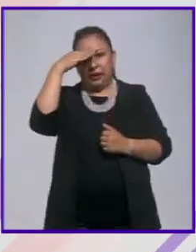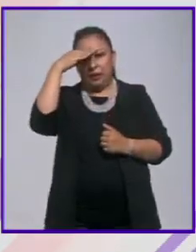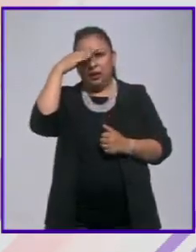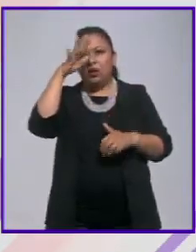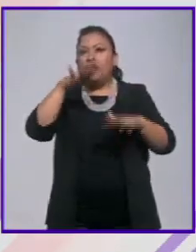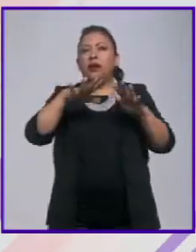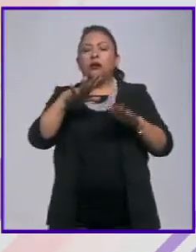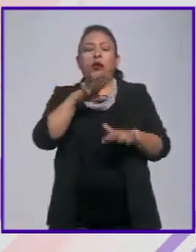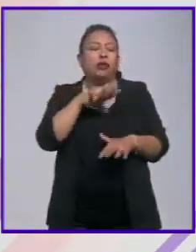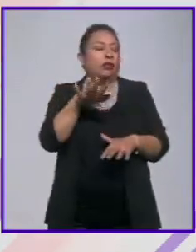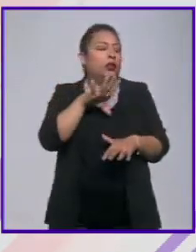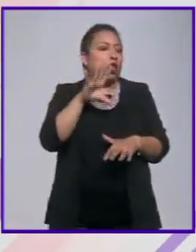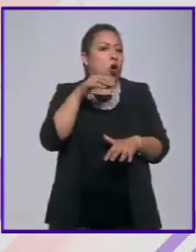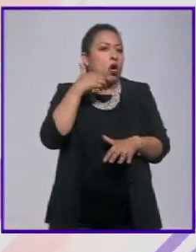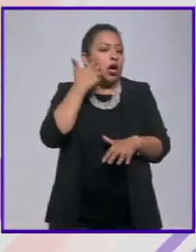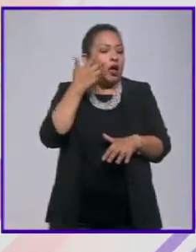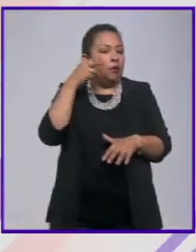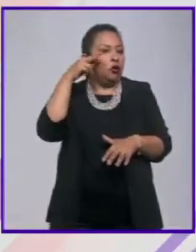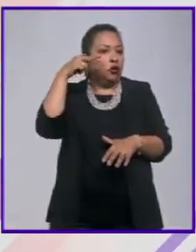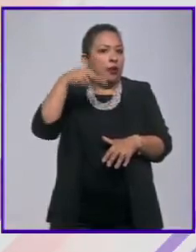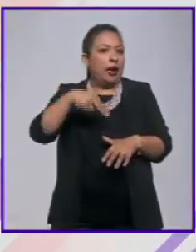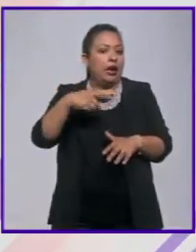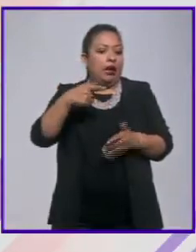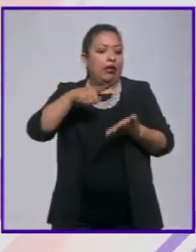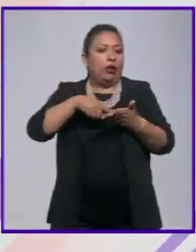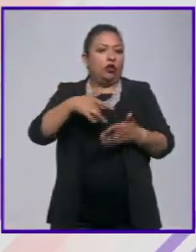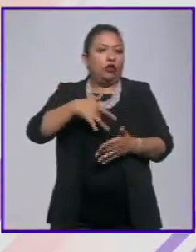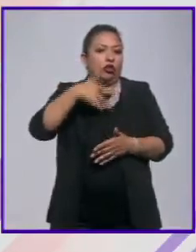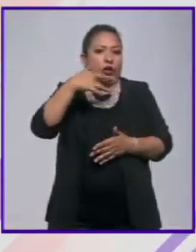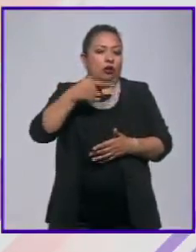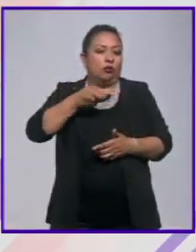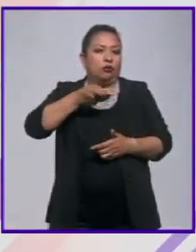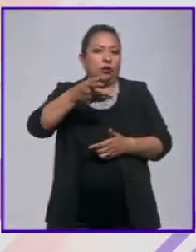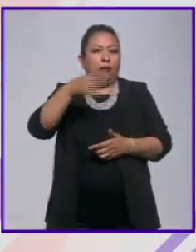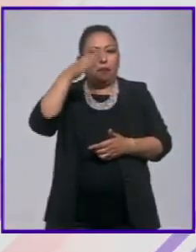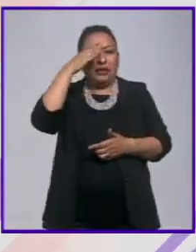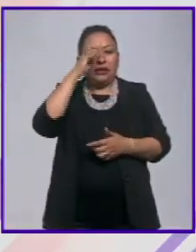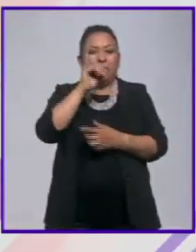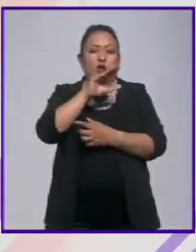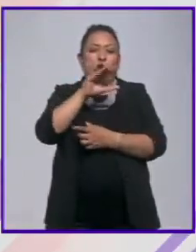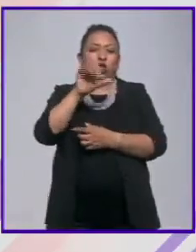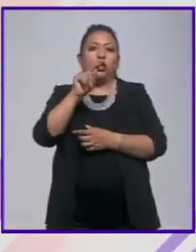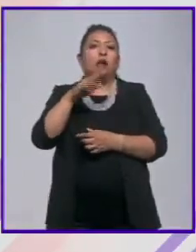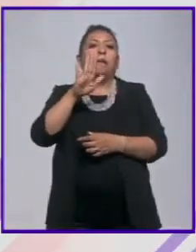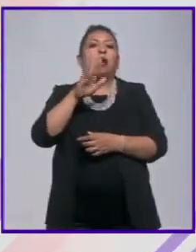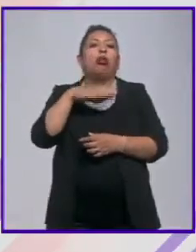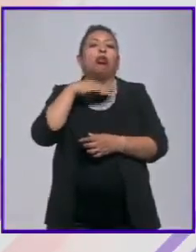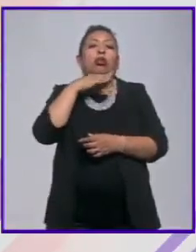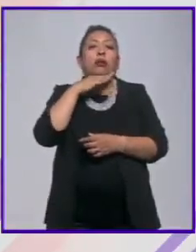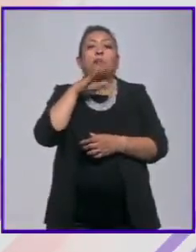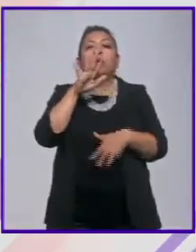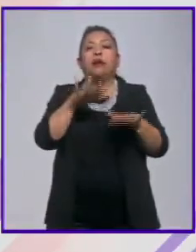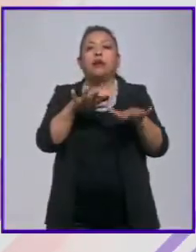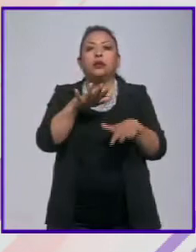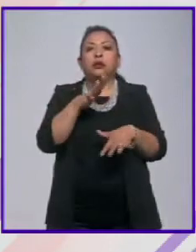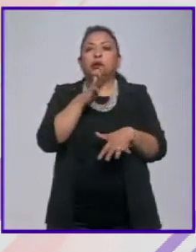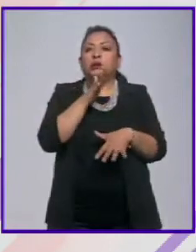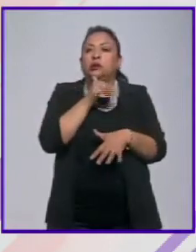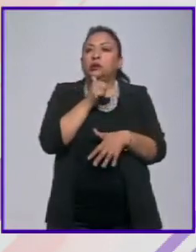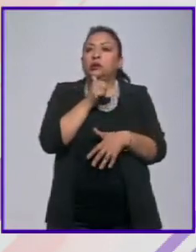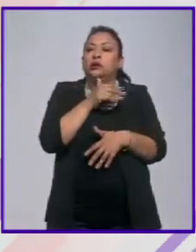muchas veces no queremos saber eso que que nombramos pensamientos inconscientes nos está a veces insoportable